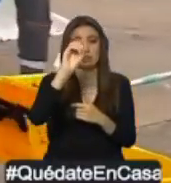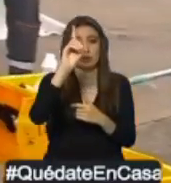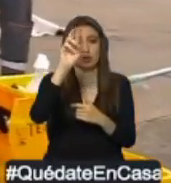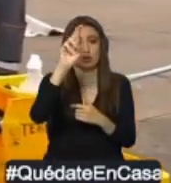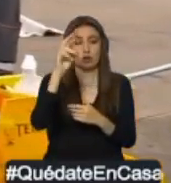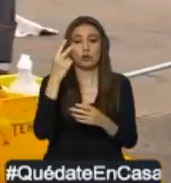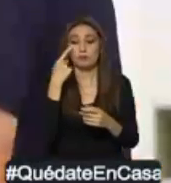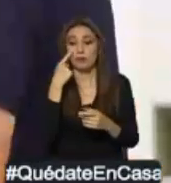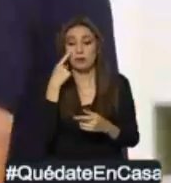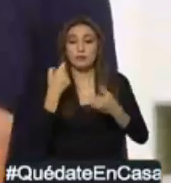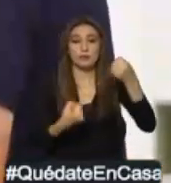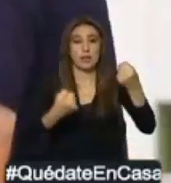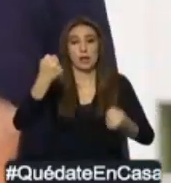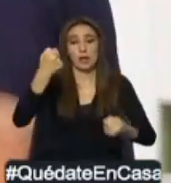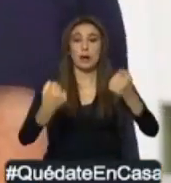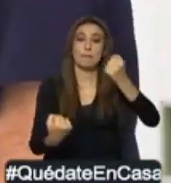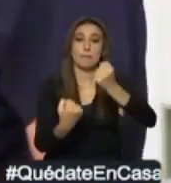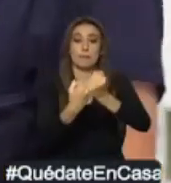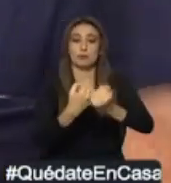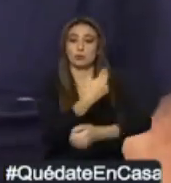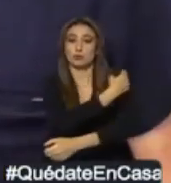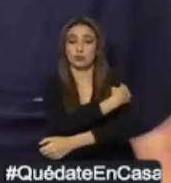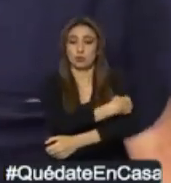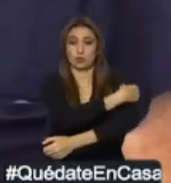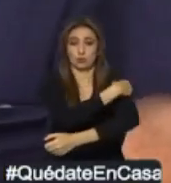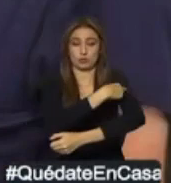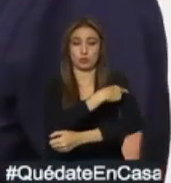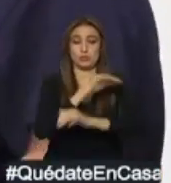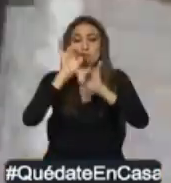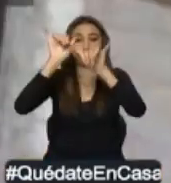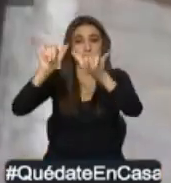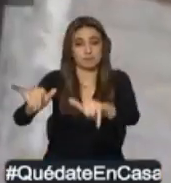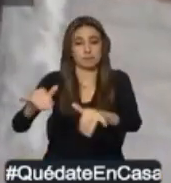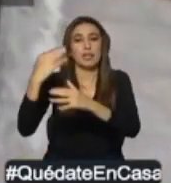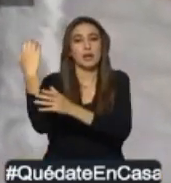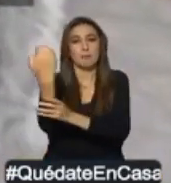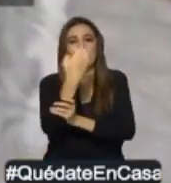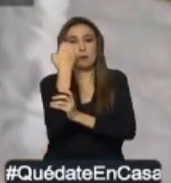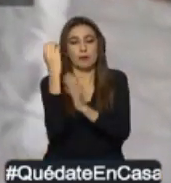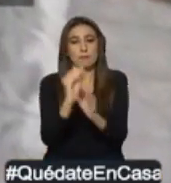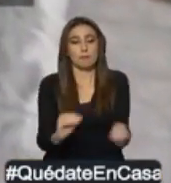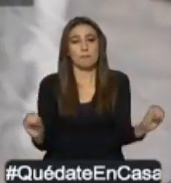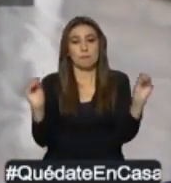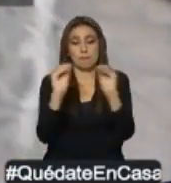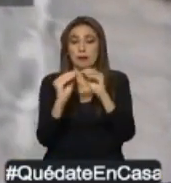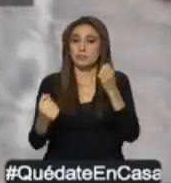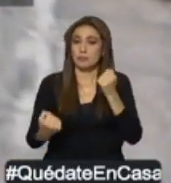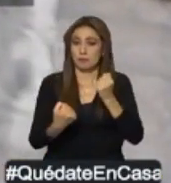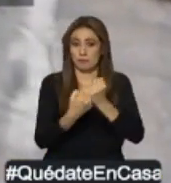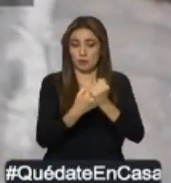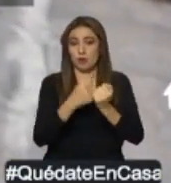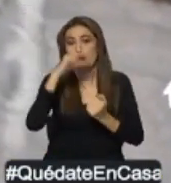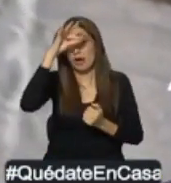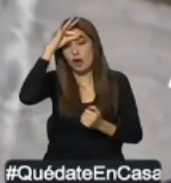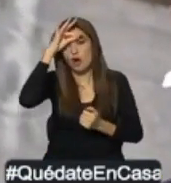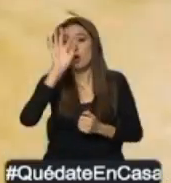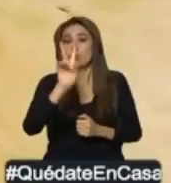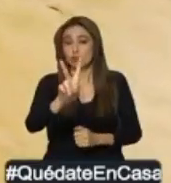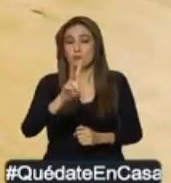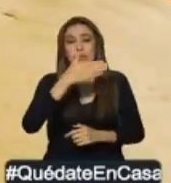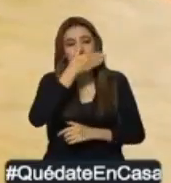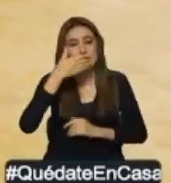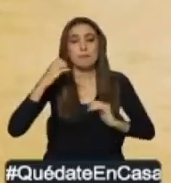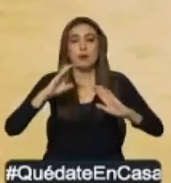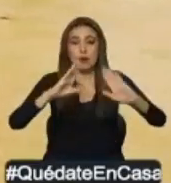móvil, un apoyo de la Cruz Roja ecuatoriana, para instalarlo en la zona de emergencia del hospital de Ceibos y del hospital Teodoro Maldonado y poder mejorar